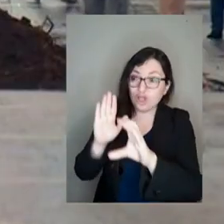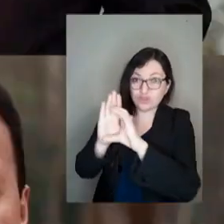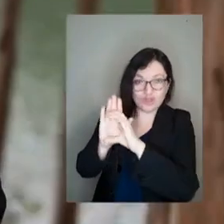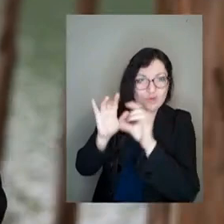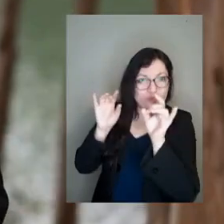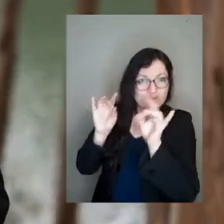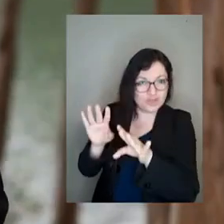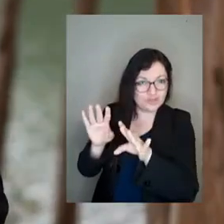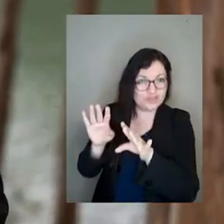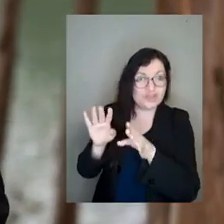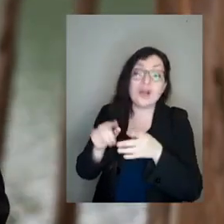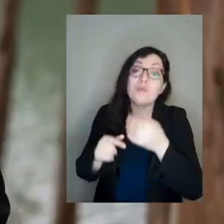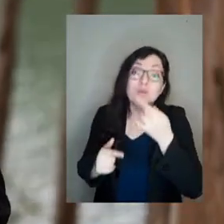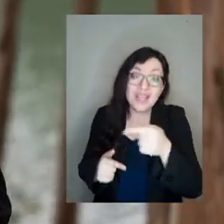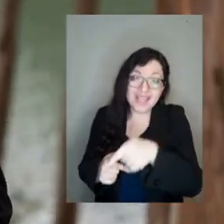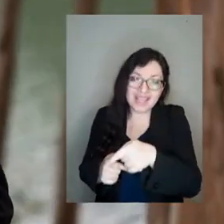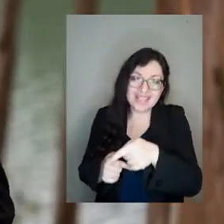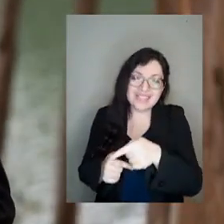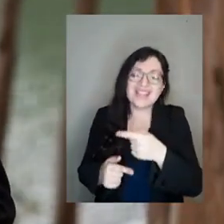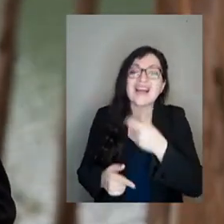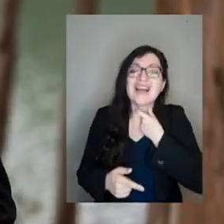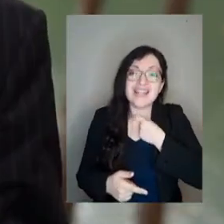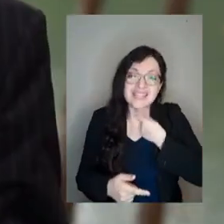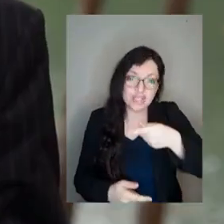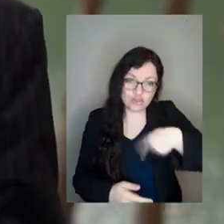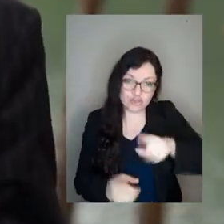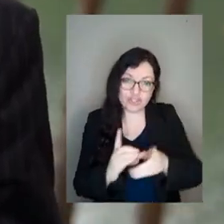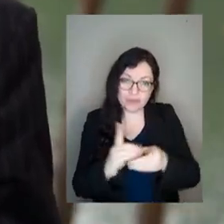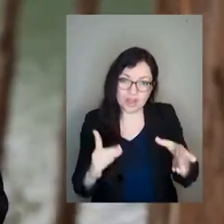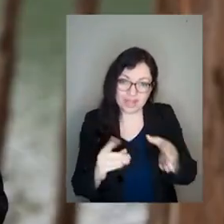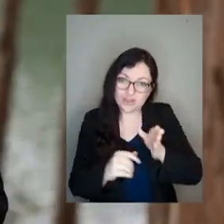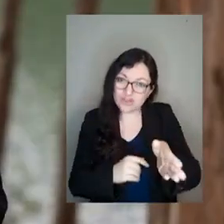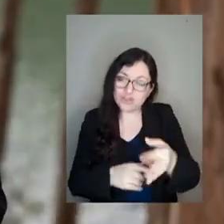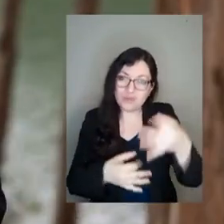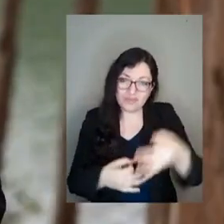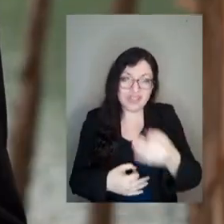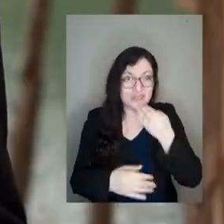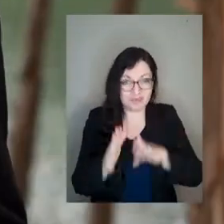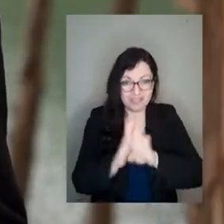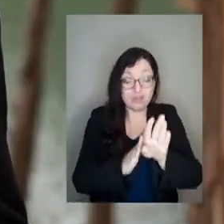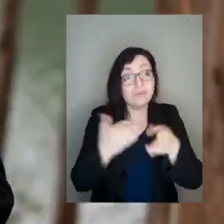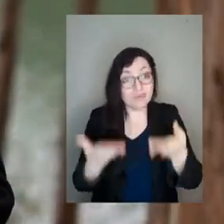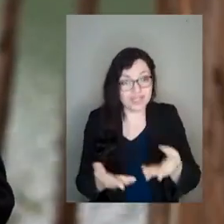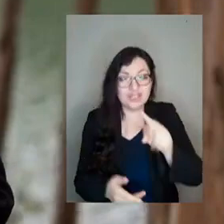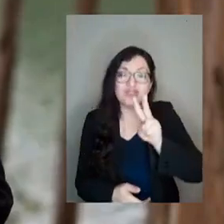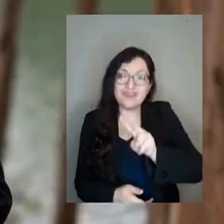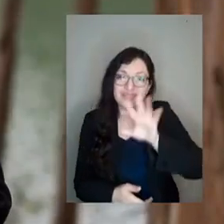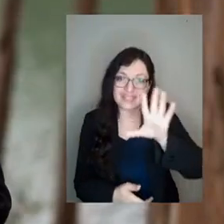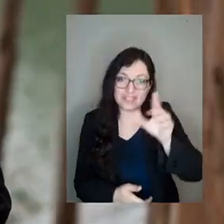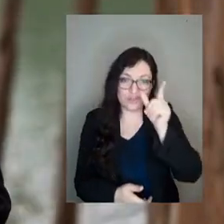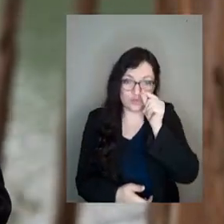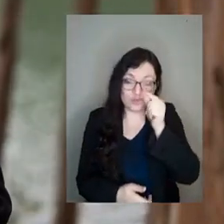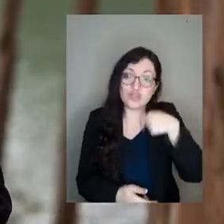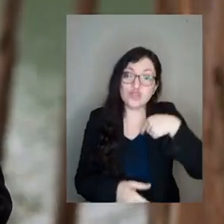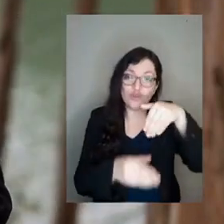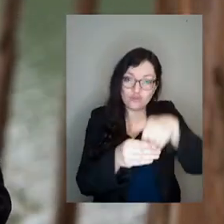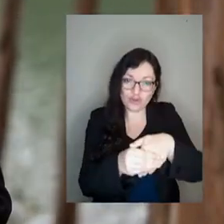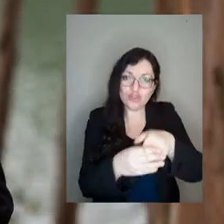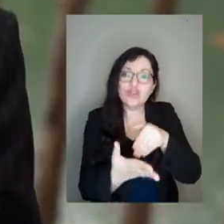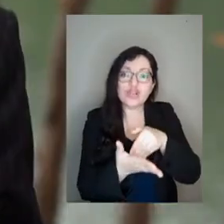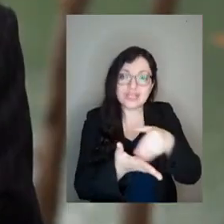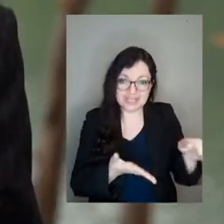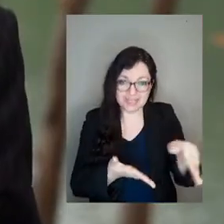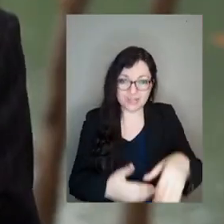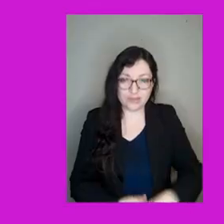esto debe continuar así, porque nos garantiza democracia, estabilidad y desarrollo. Por eso, el 25 de octubre yo voy a